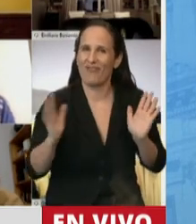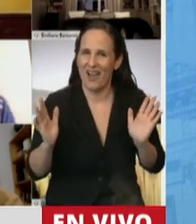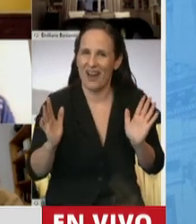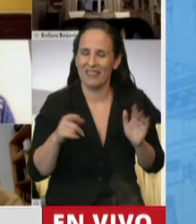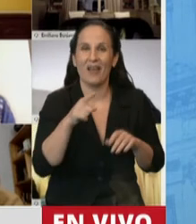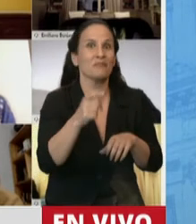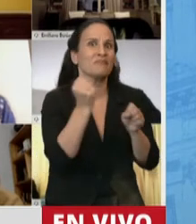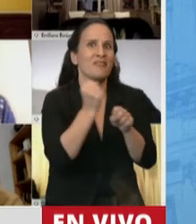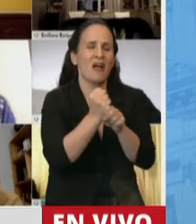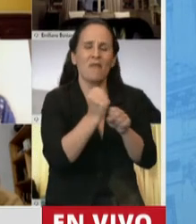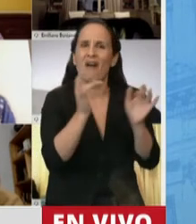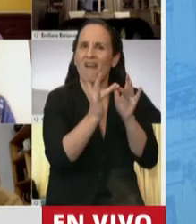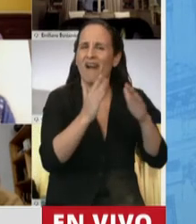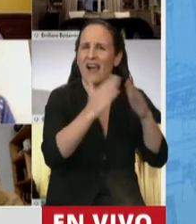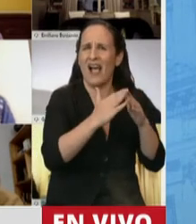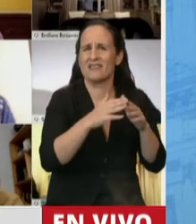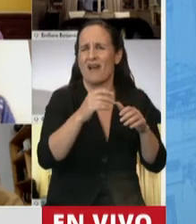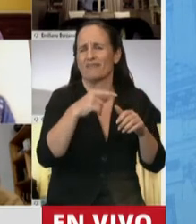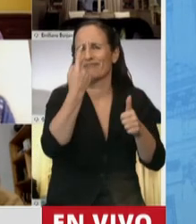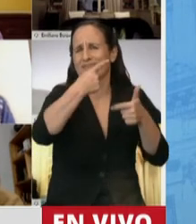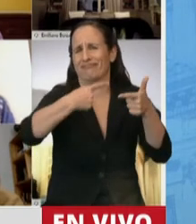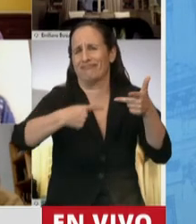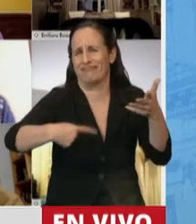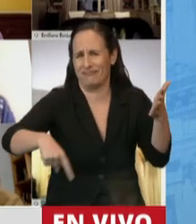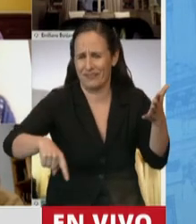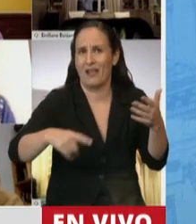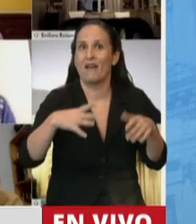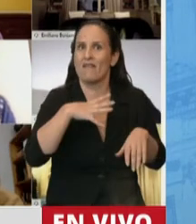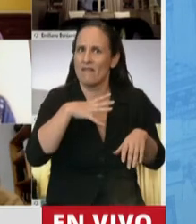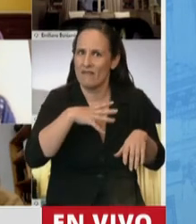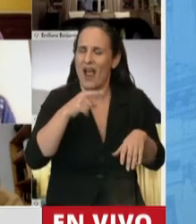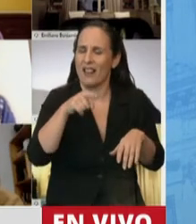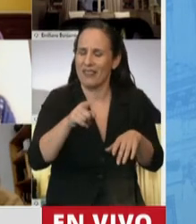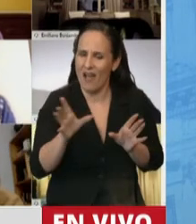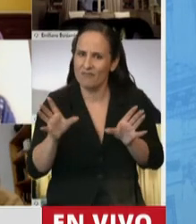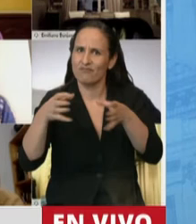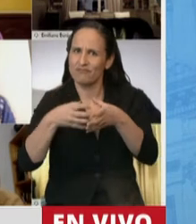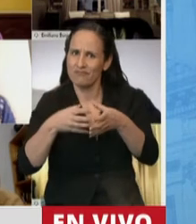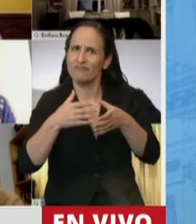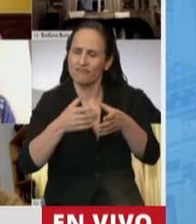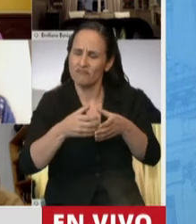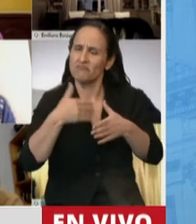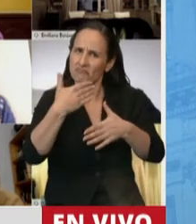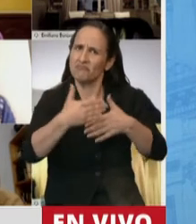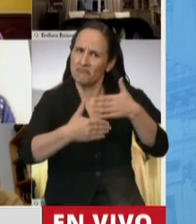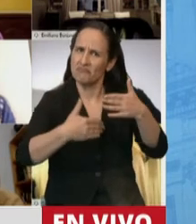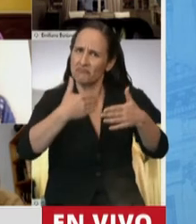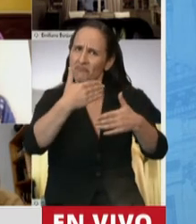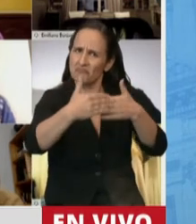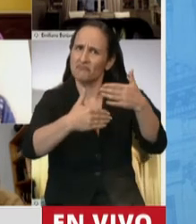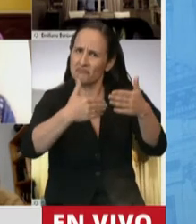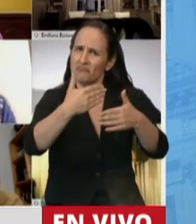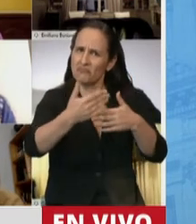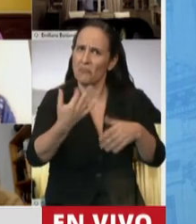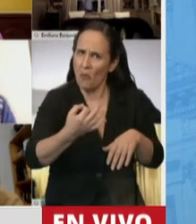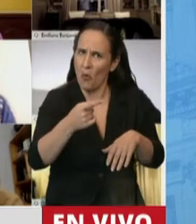el teletrabajo es muy amplio y que estamos olvidando un sector que viene creciendo muy bien y que la verdad que la